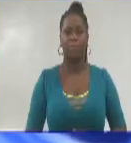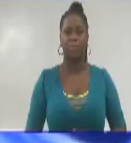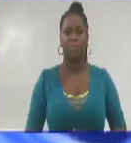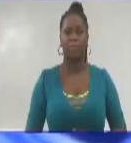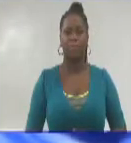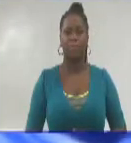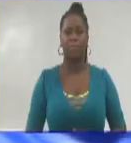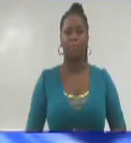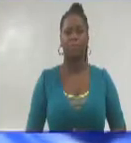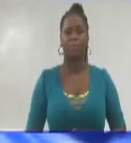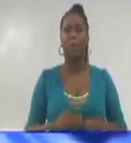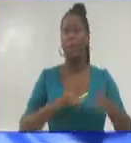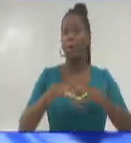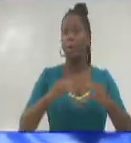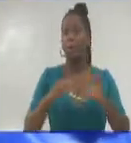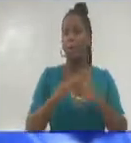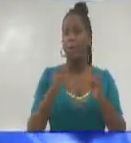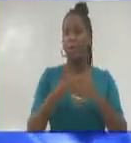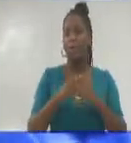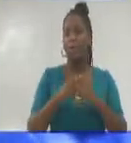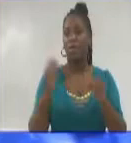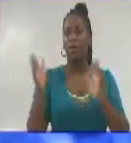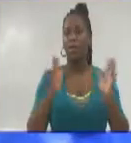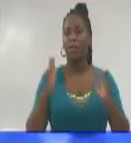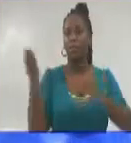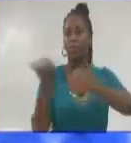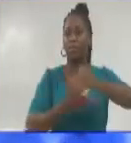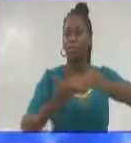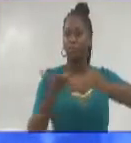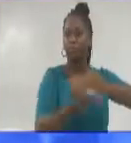Se alista Guantánamo para Zafra Azucarera.